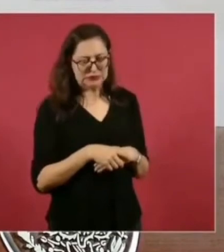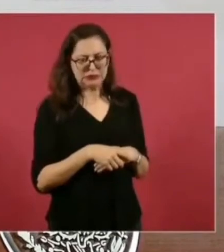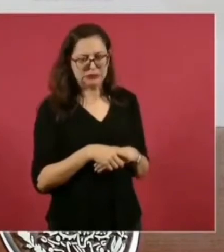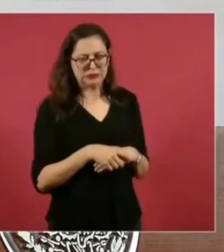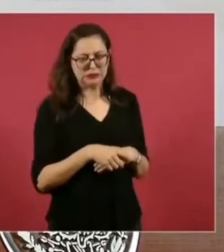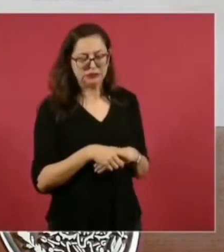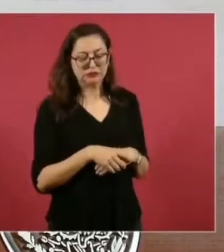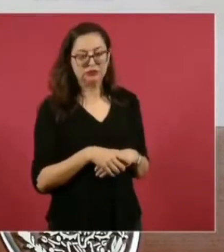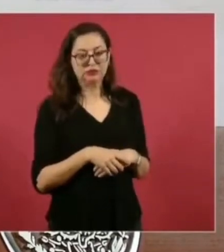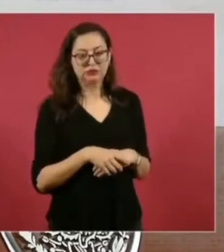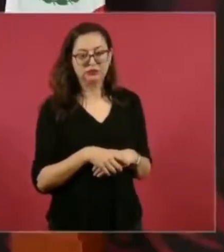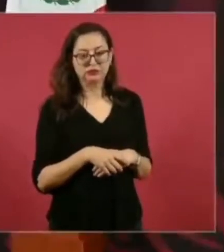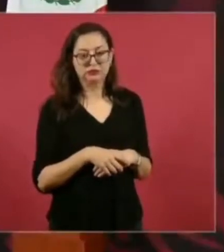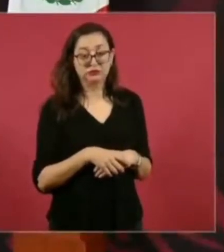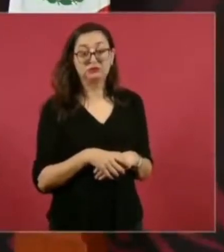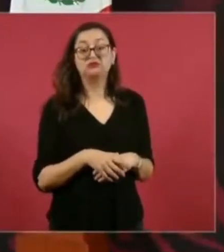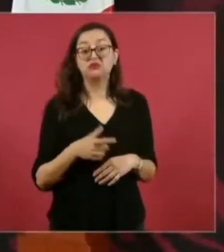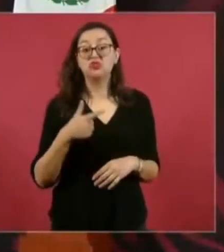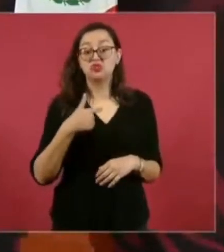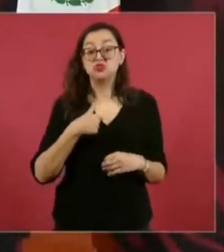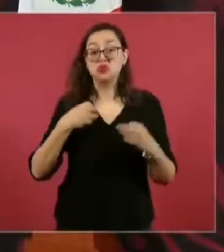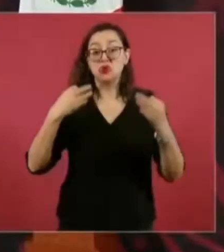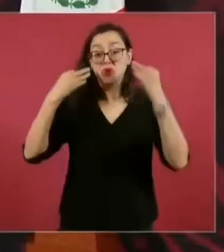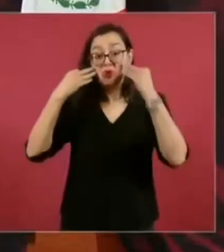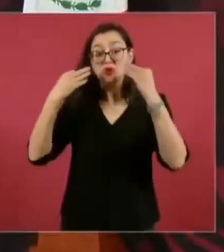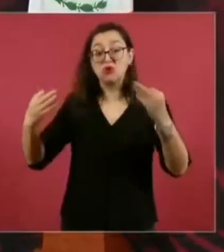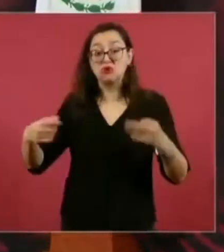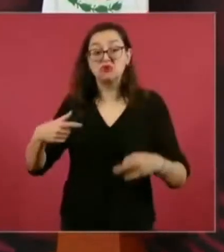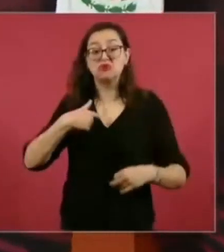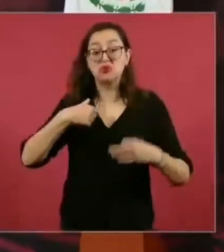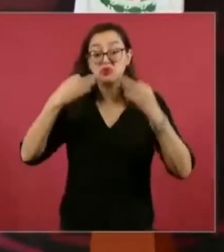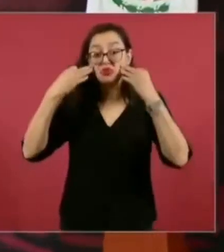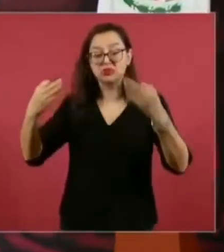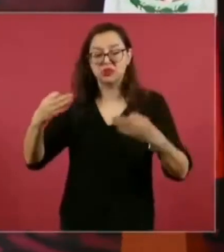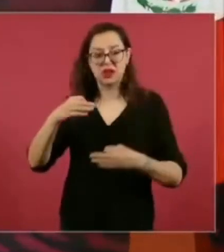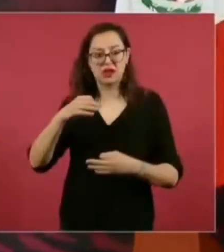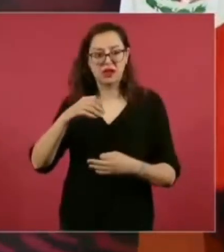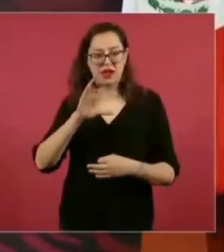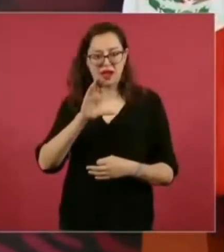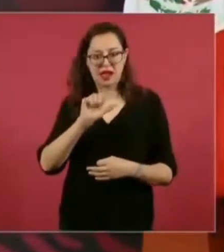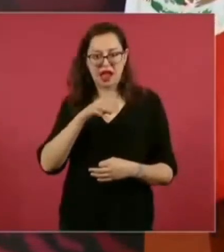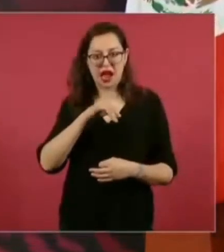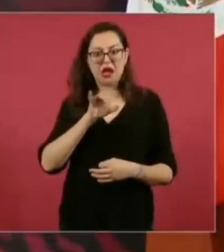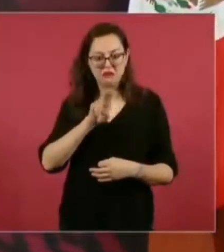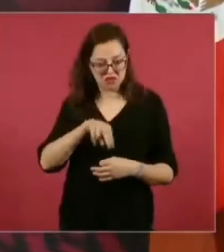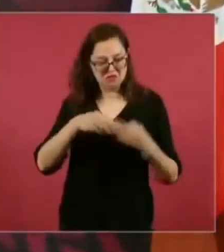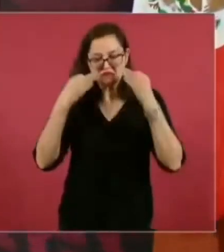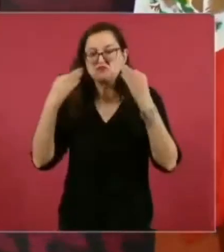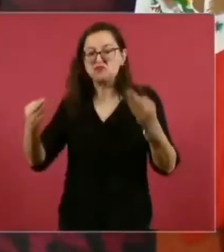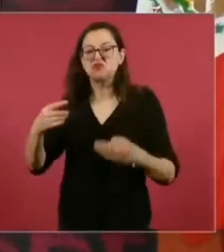Aguilar Camín, me consta porque yo estaba en esa comida. Y dijo eso,